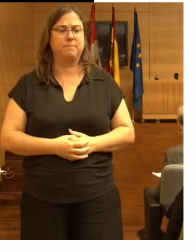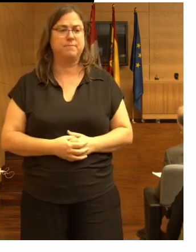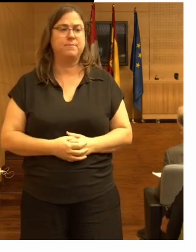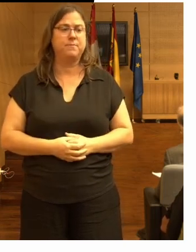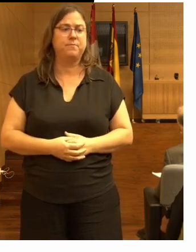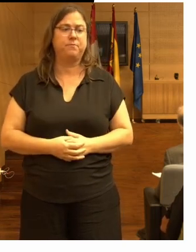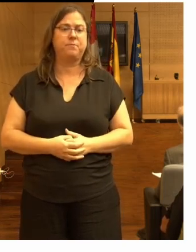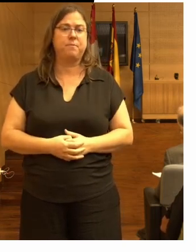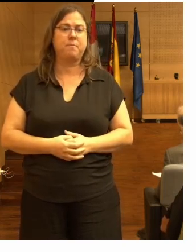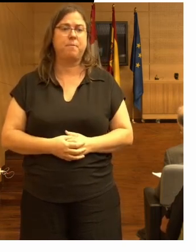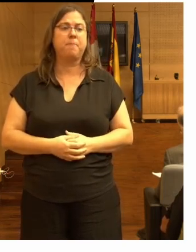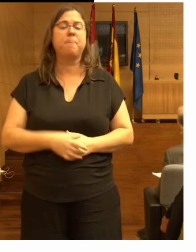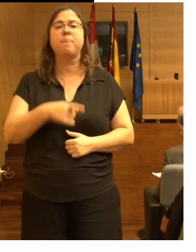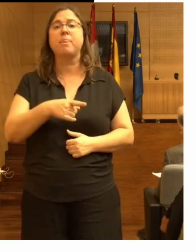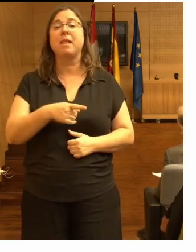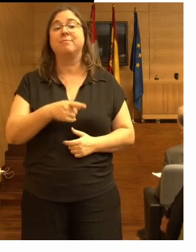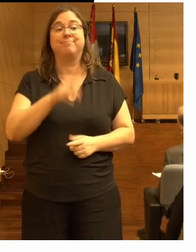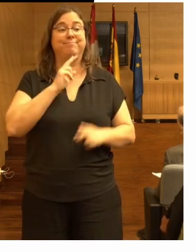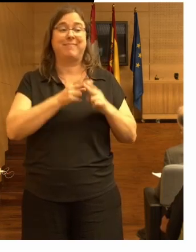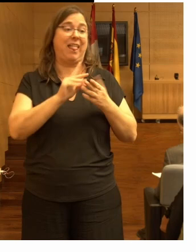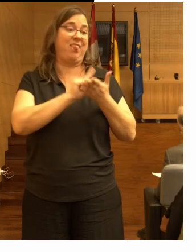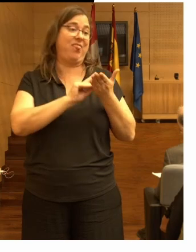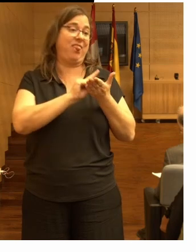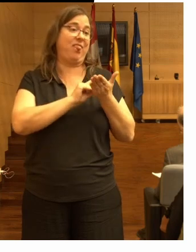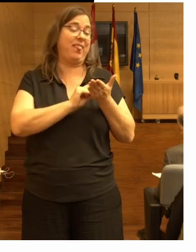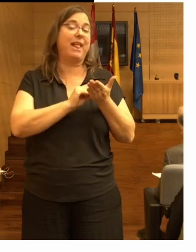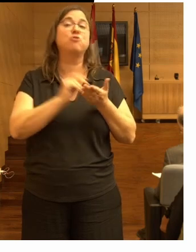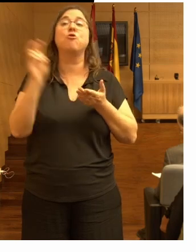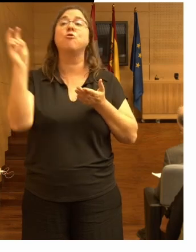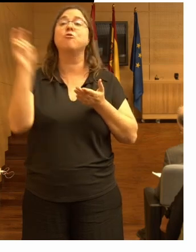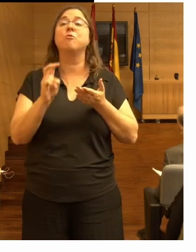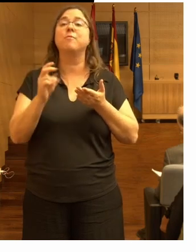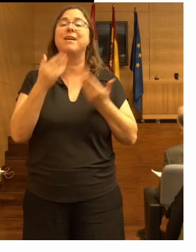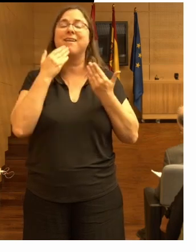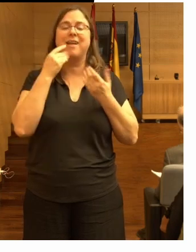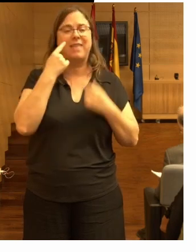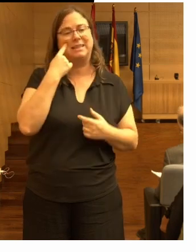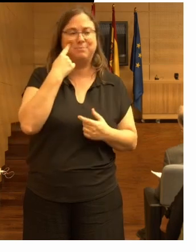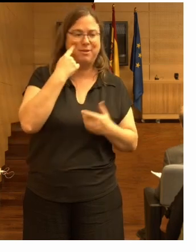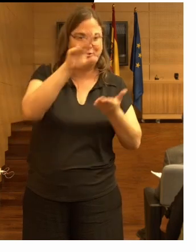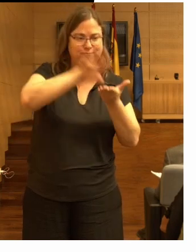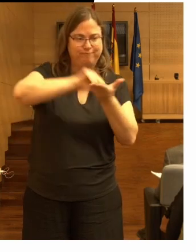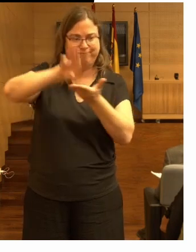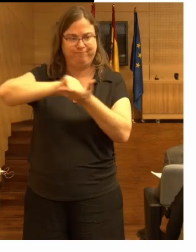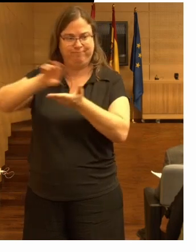estos son cifras que vienen de las inspecciones por eso eran muy importantes